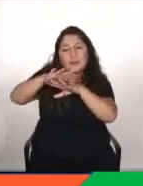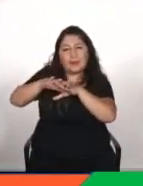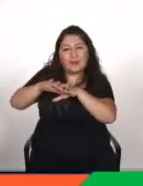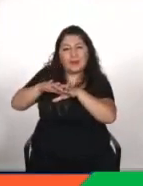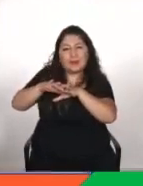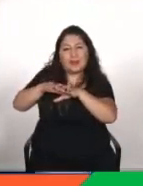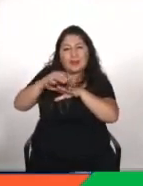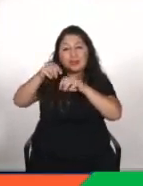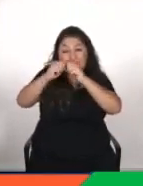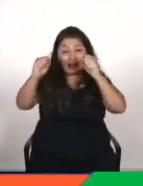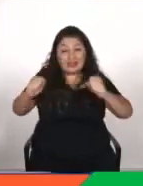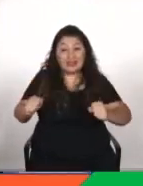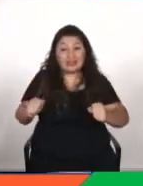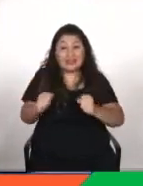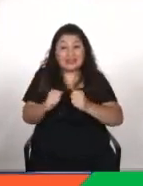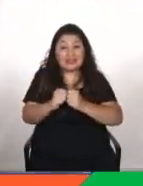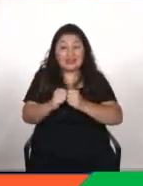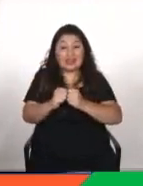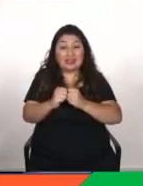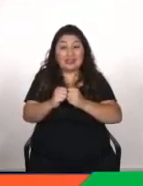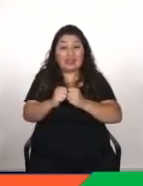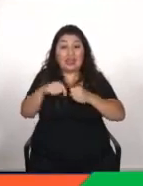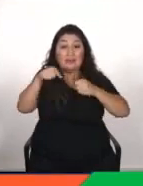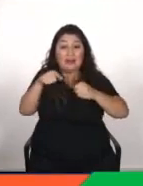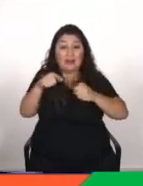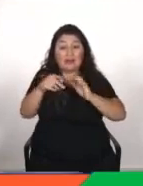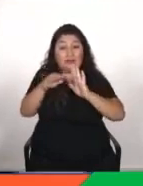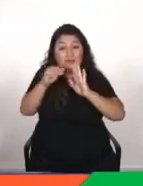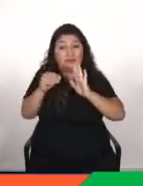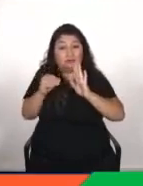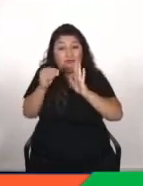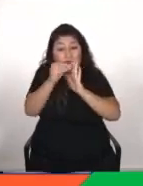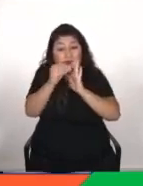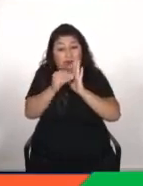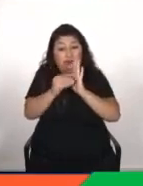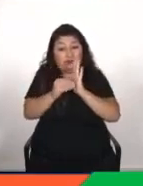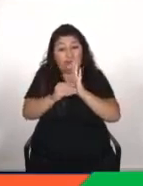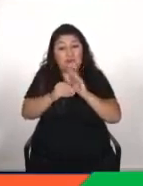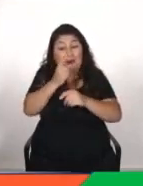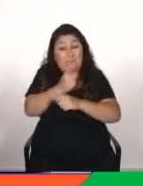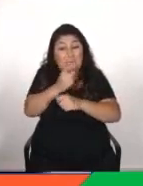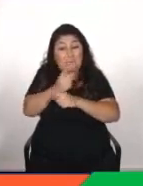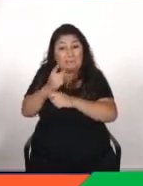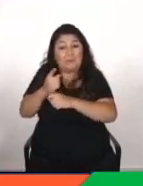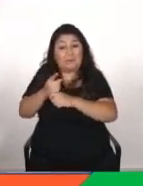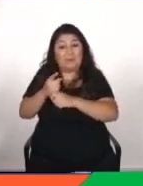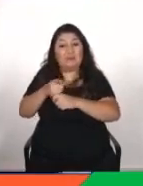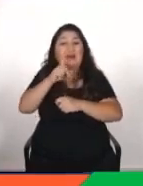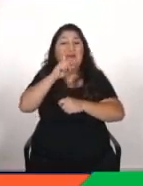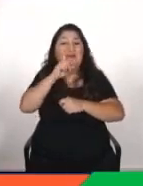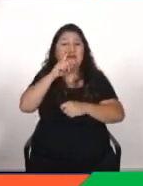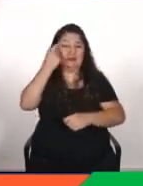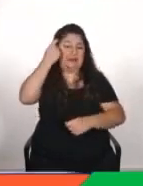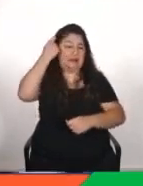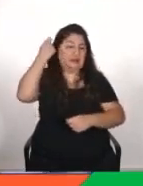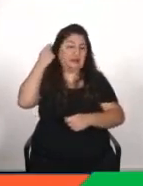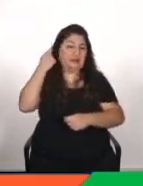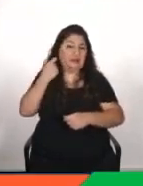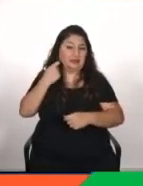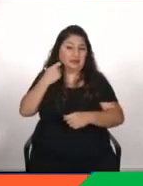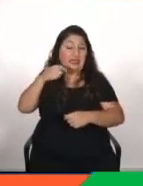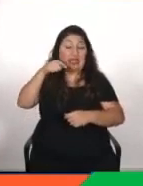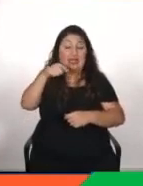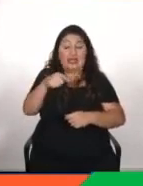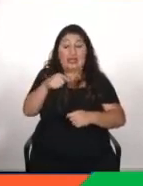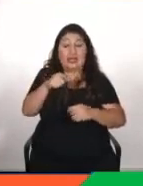sistema queda bastante bien acotado con lo cual vamos a tener un gran problema de que de repente un robot cobre conciencia porque además esto se escapa completamente de lo que sería el campo de